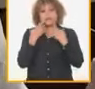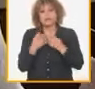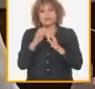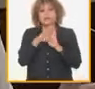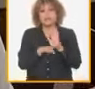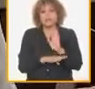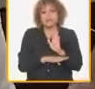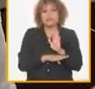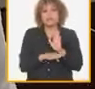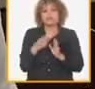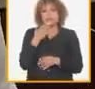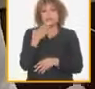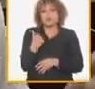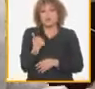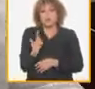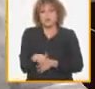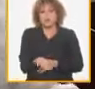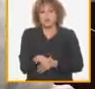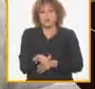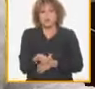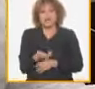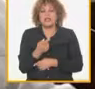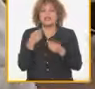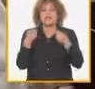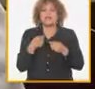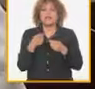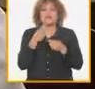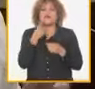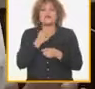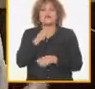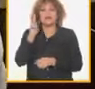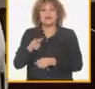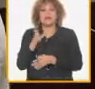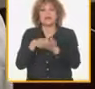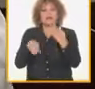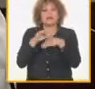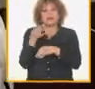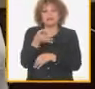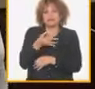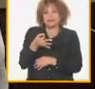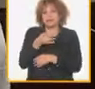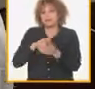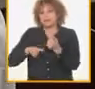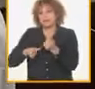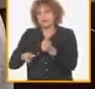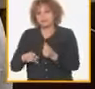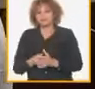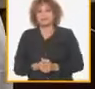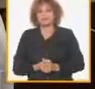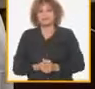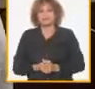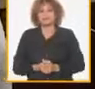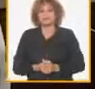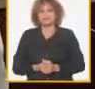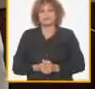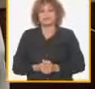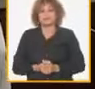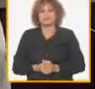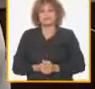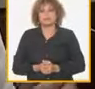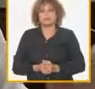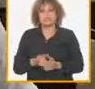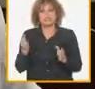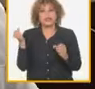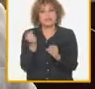impacto tiene y digo porque tenemos que evaluar a nivel de territorio a nivel de municipios se aprobó la política para la ruralidad y el plan